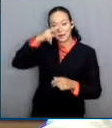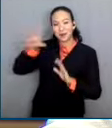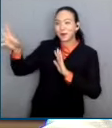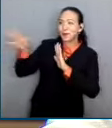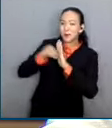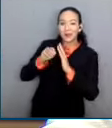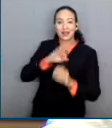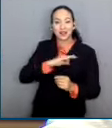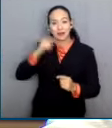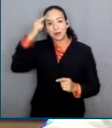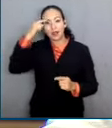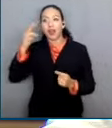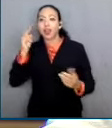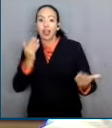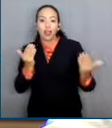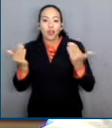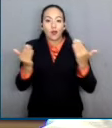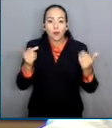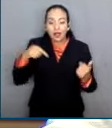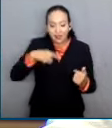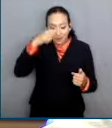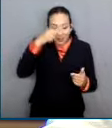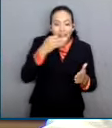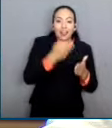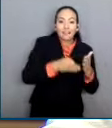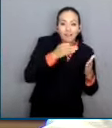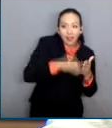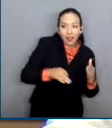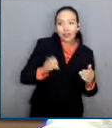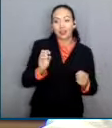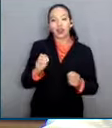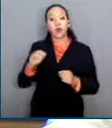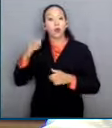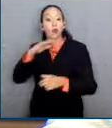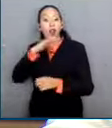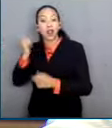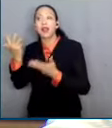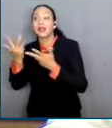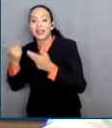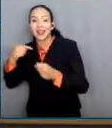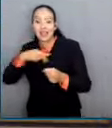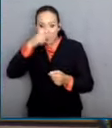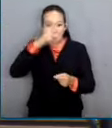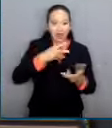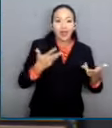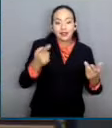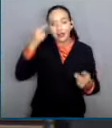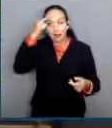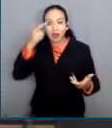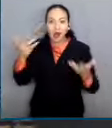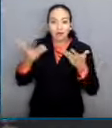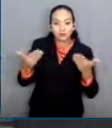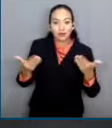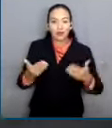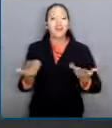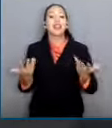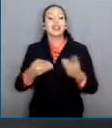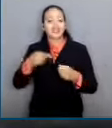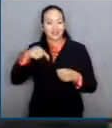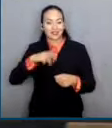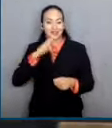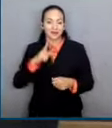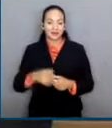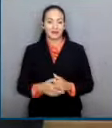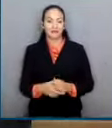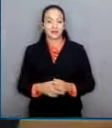qué nos falta, qué nos sobra o cómo podemos perfeccionar nuestro sistema jurídico. En estos diálogos se destacó el proceso